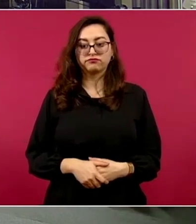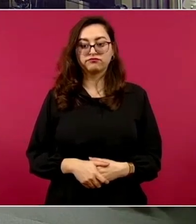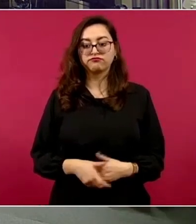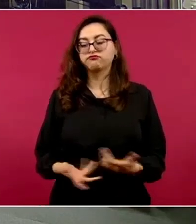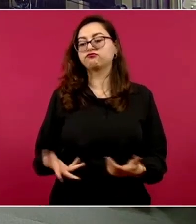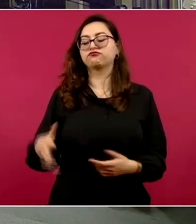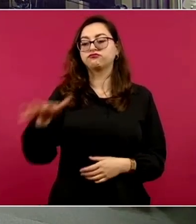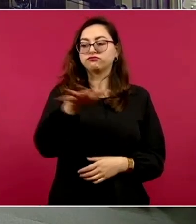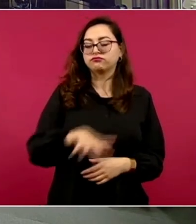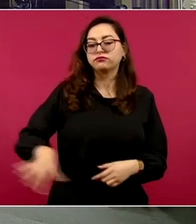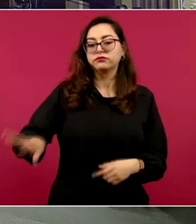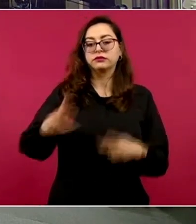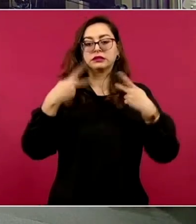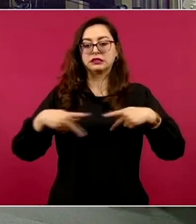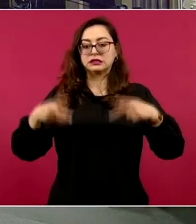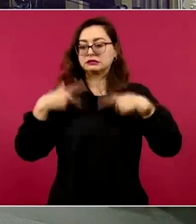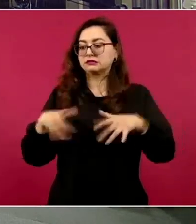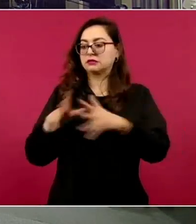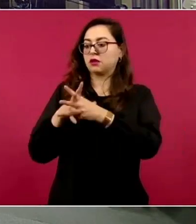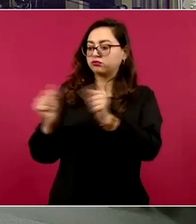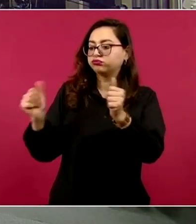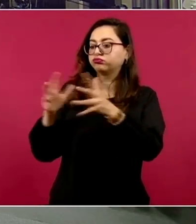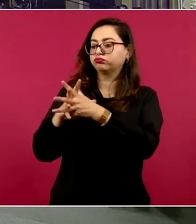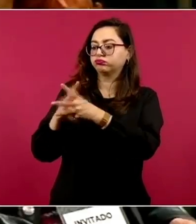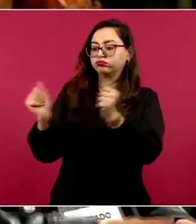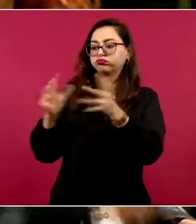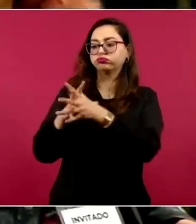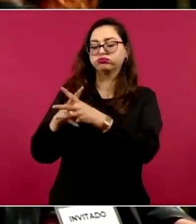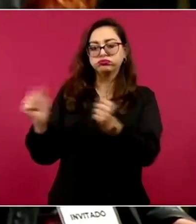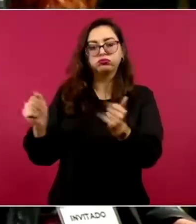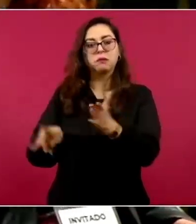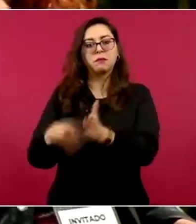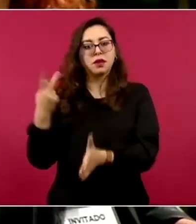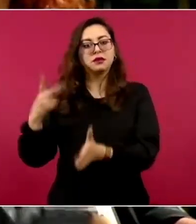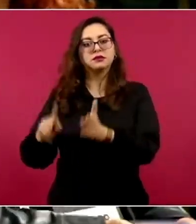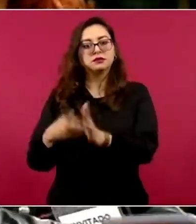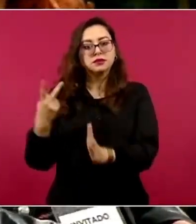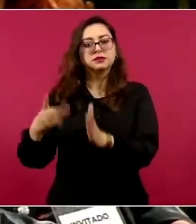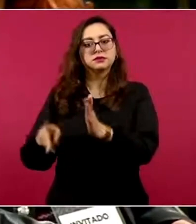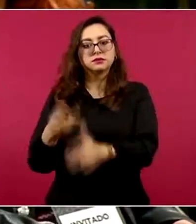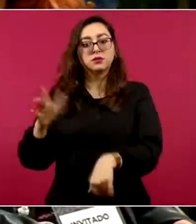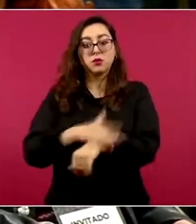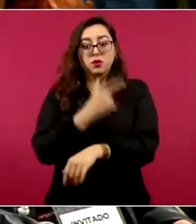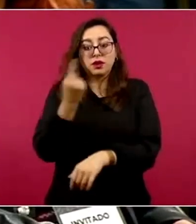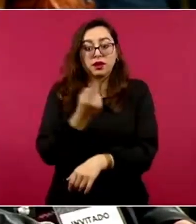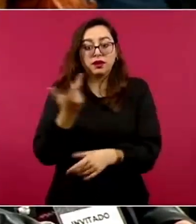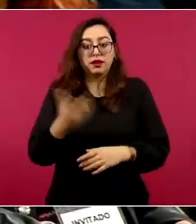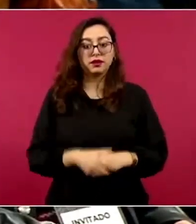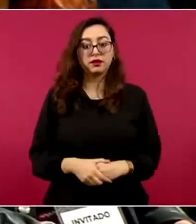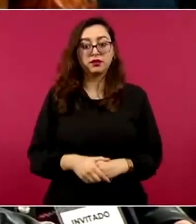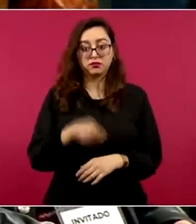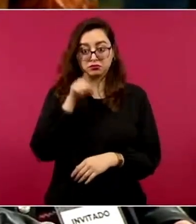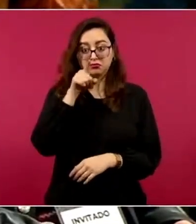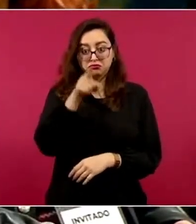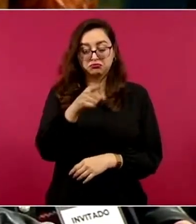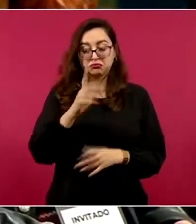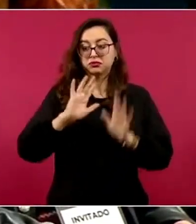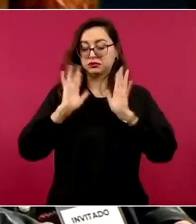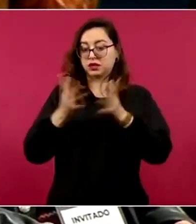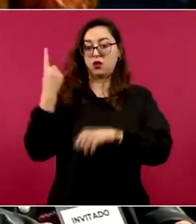en esa zona a pesar de todo el operativo de Zacatecas que fue reforzado el año pasado?